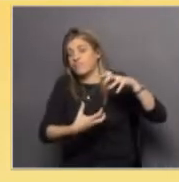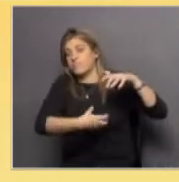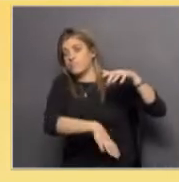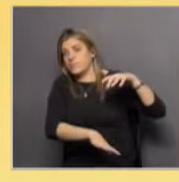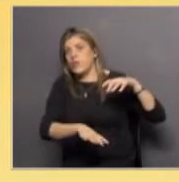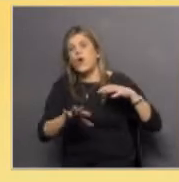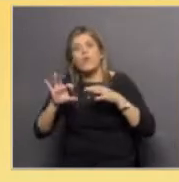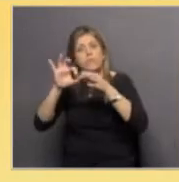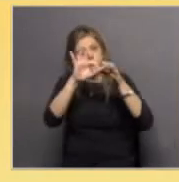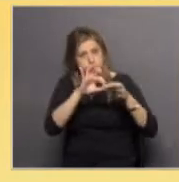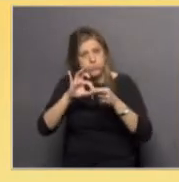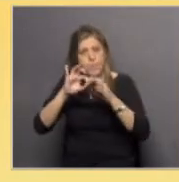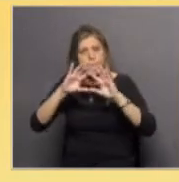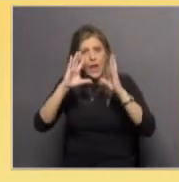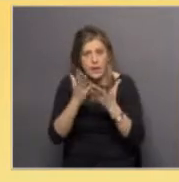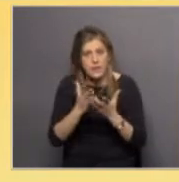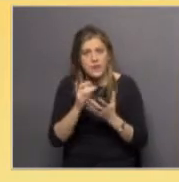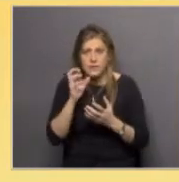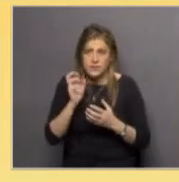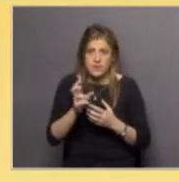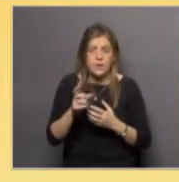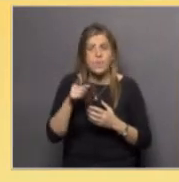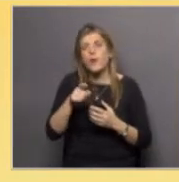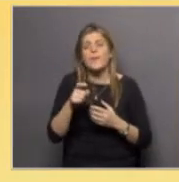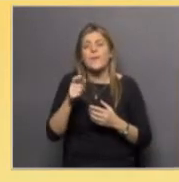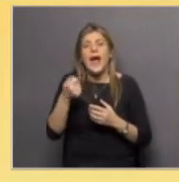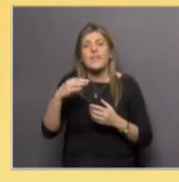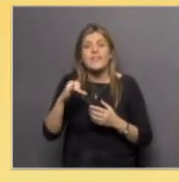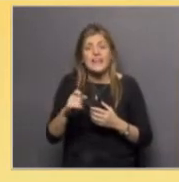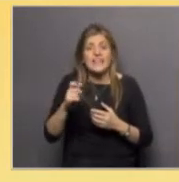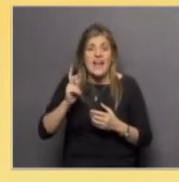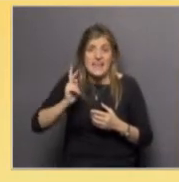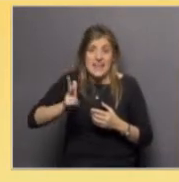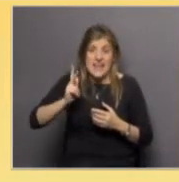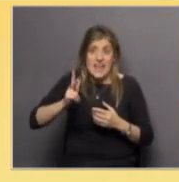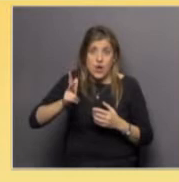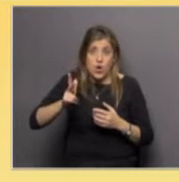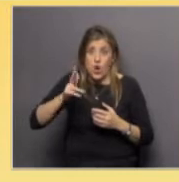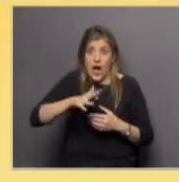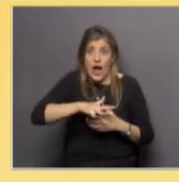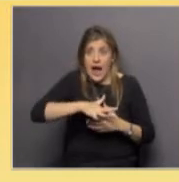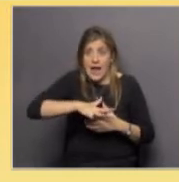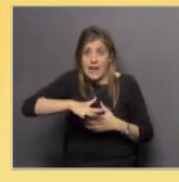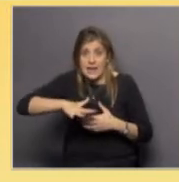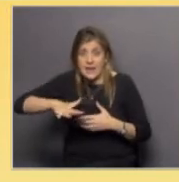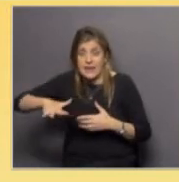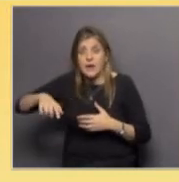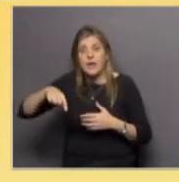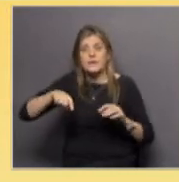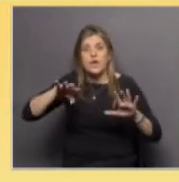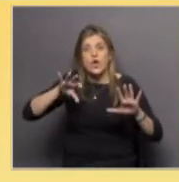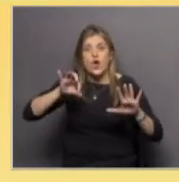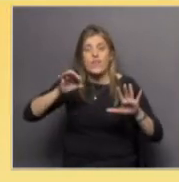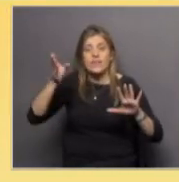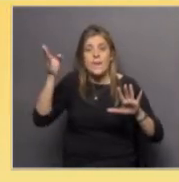Bueno, por ejemplo, porque la cobertura de hielo de la Antártida refleja casi un 90% de los